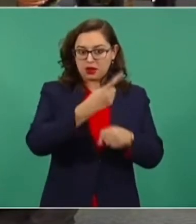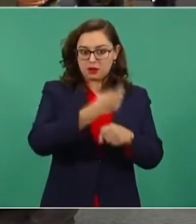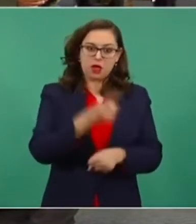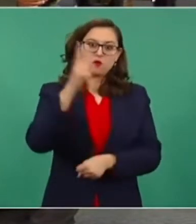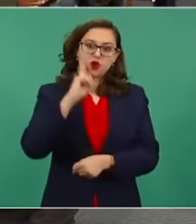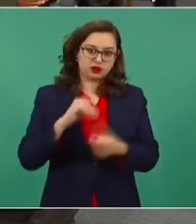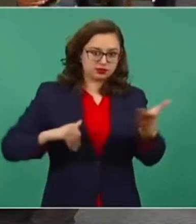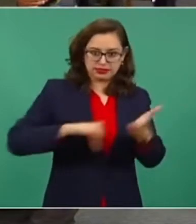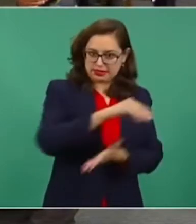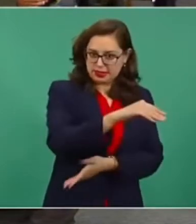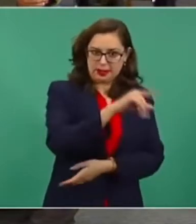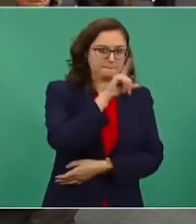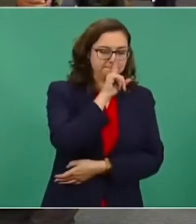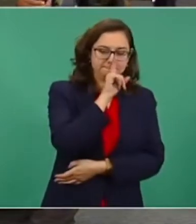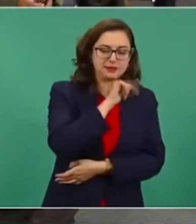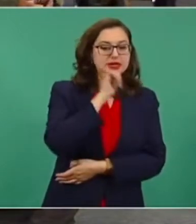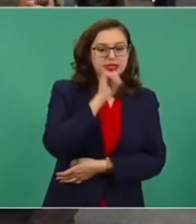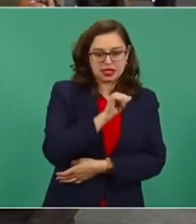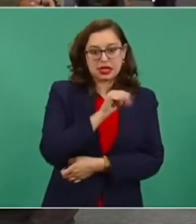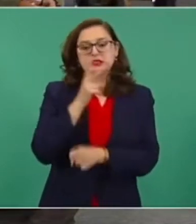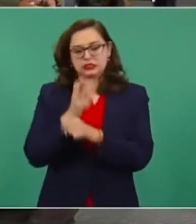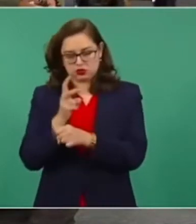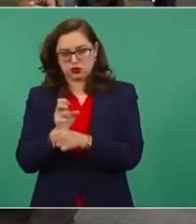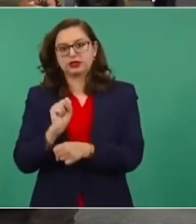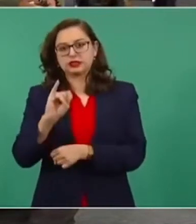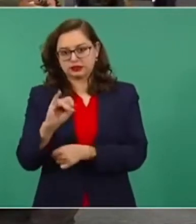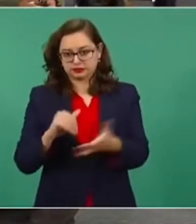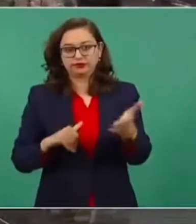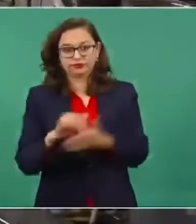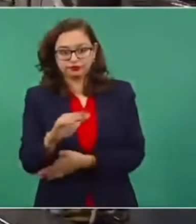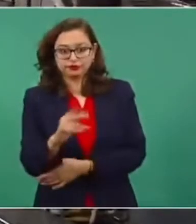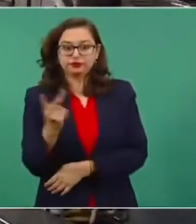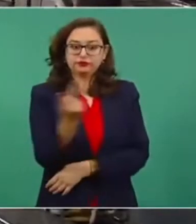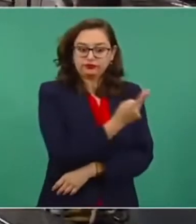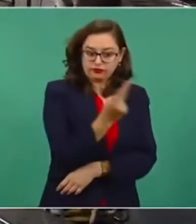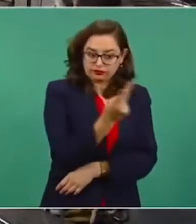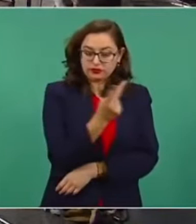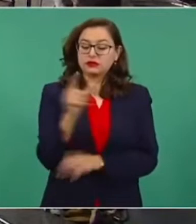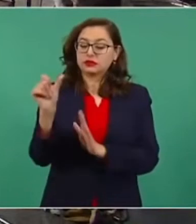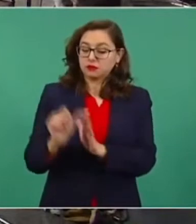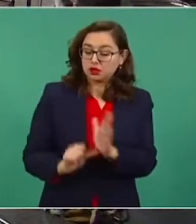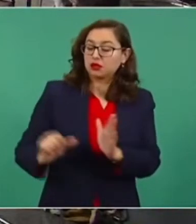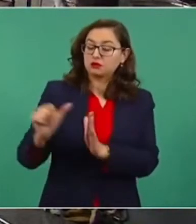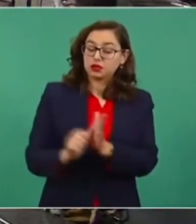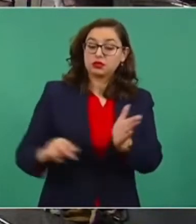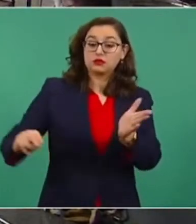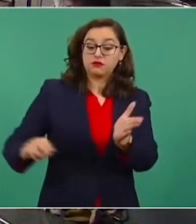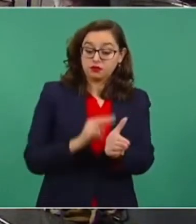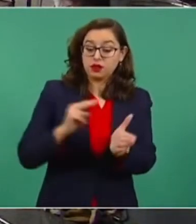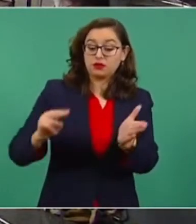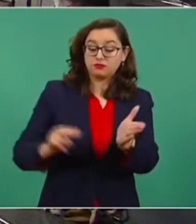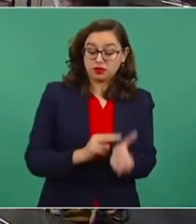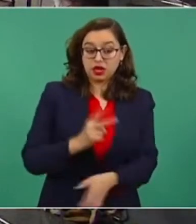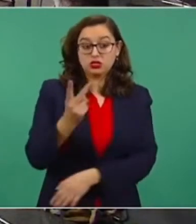ambas las hacen ir a firmar cada mes, a ambas las tienen alejadas de la escuela, ninguna puede terminar ni